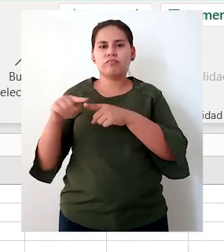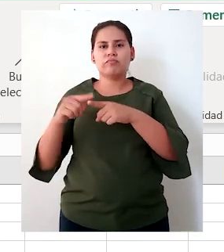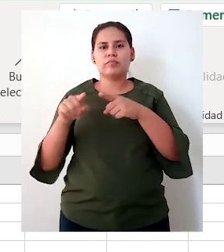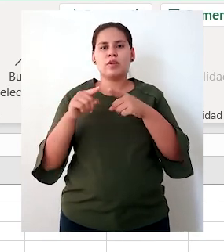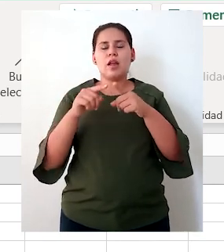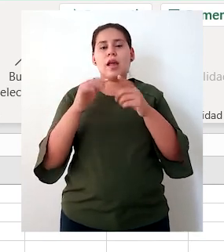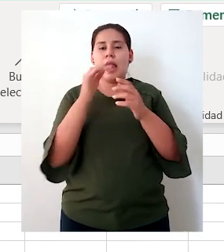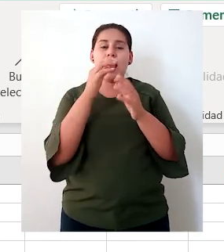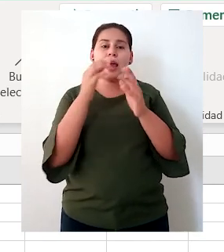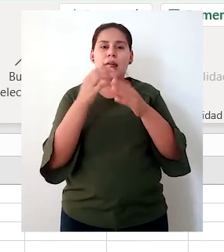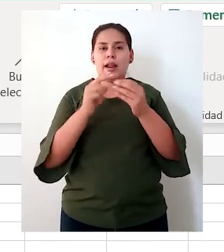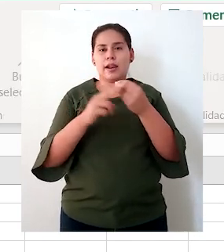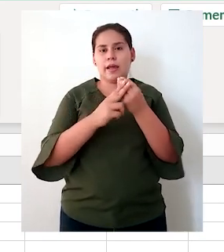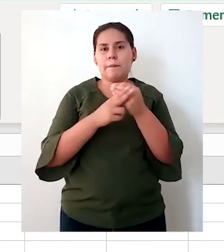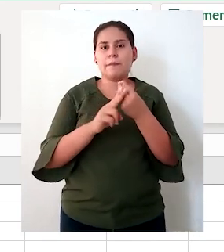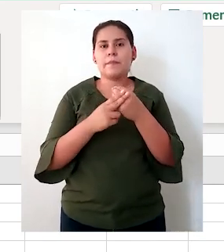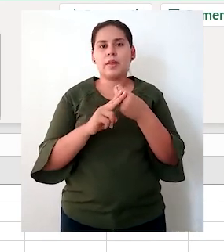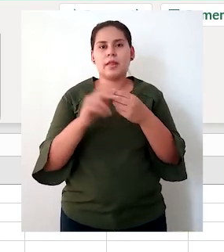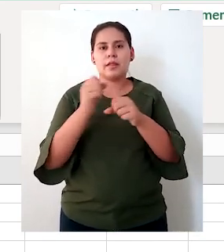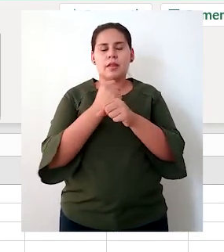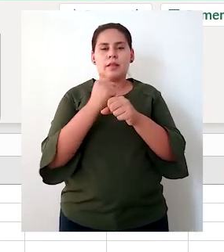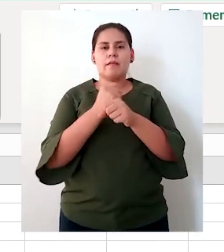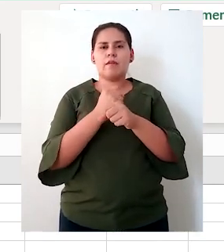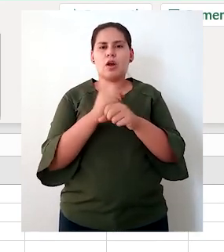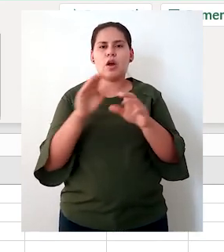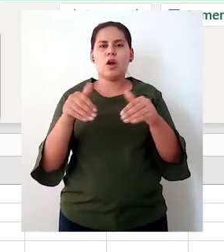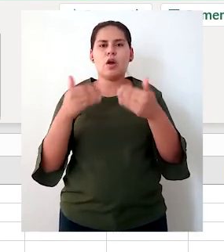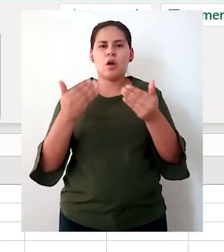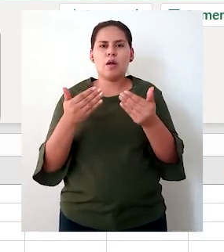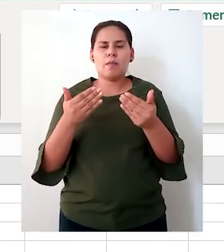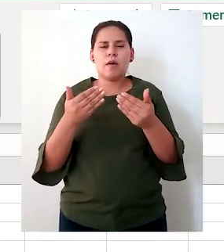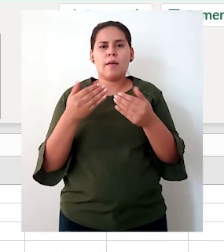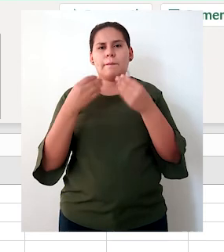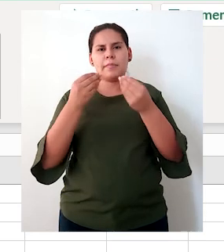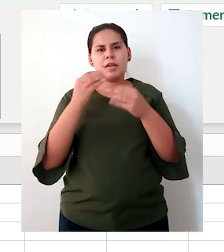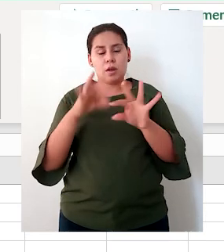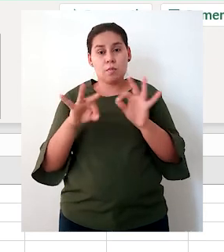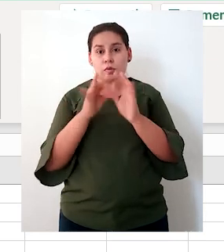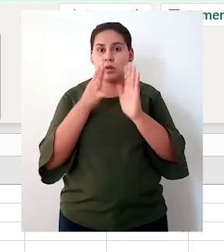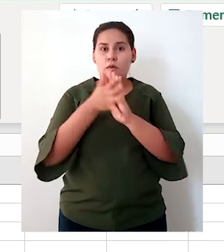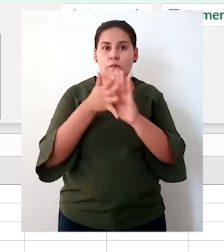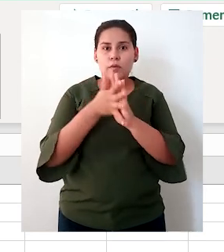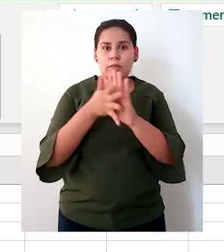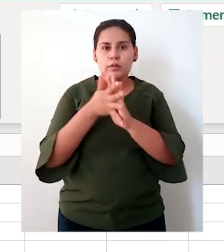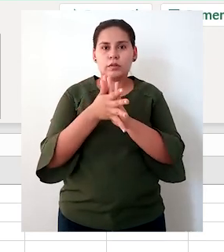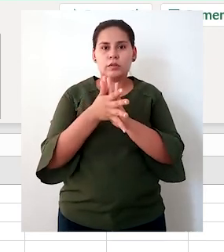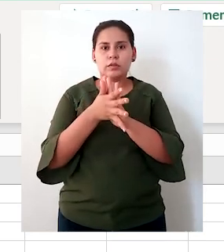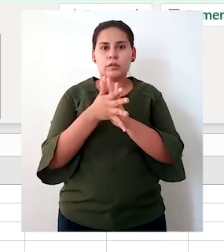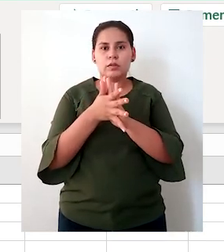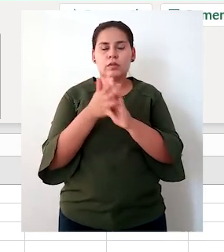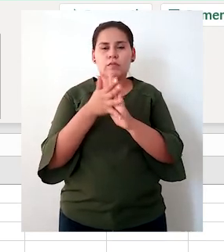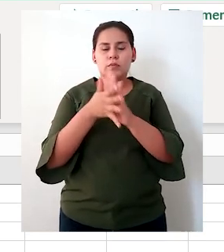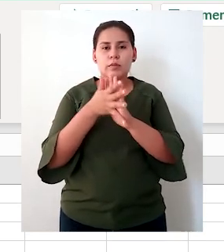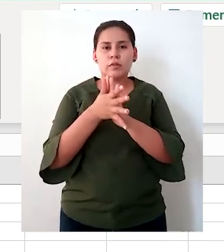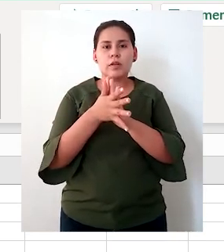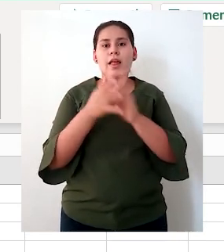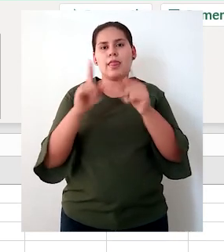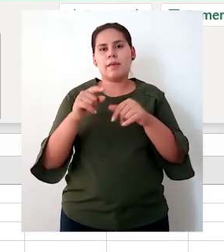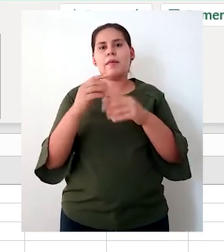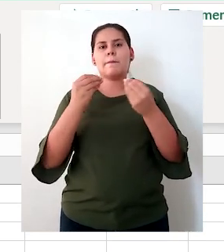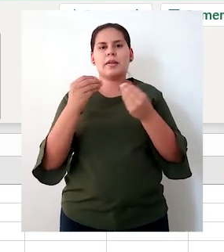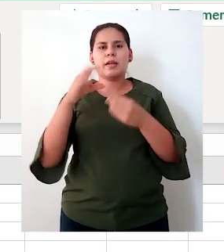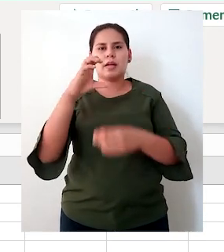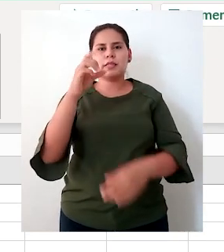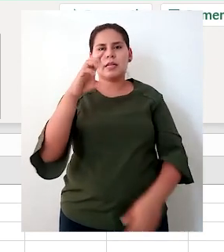la herramienta de VoxViewer. Entonces, en Excel voy a ir a datos, voy a obtener datos desde un